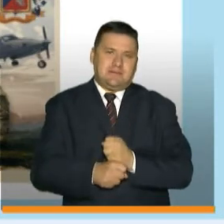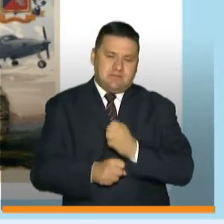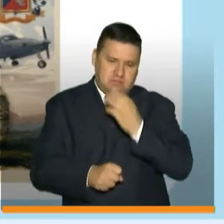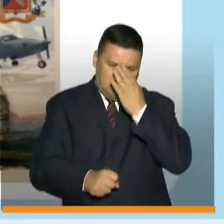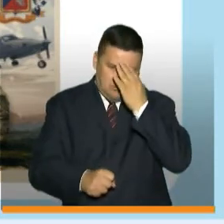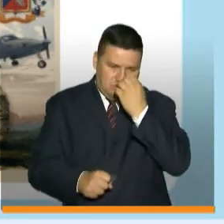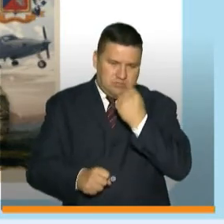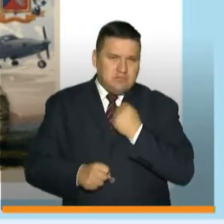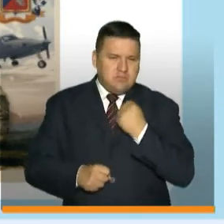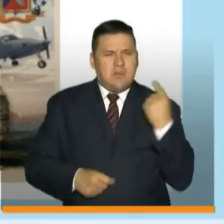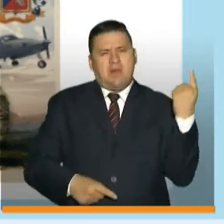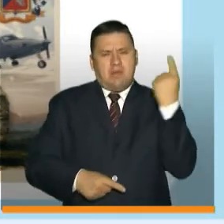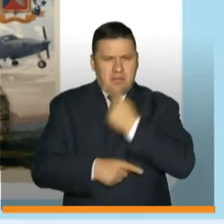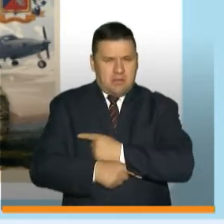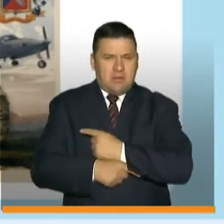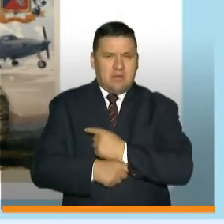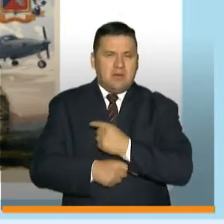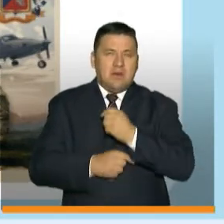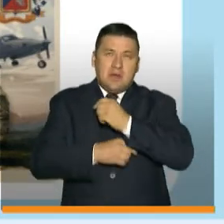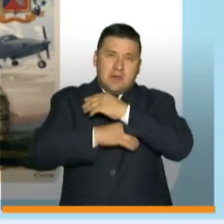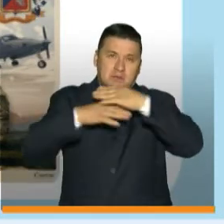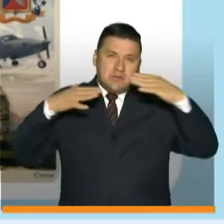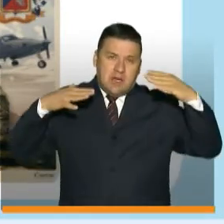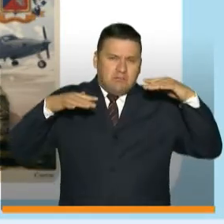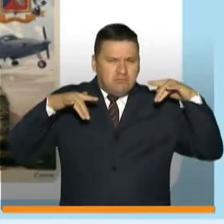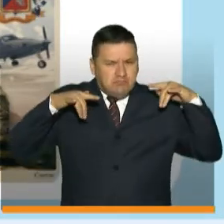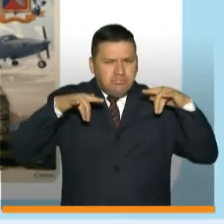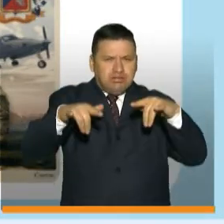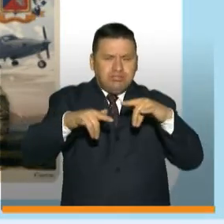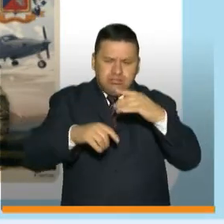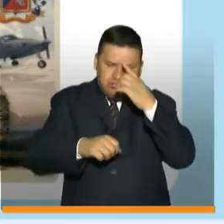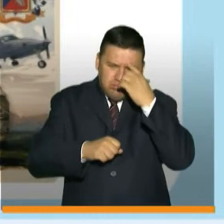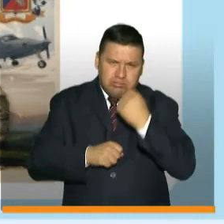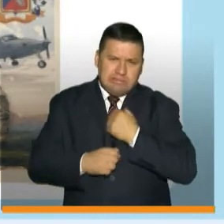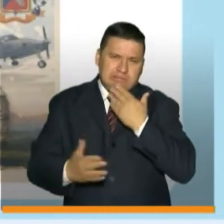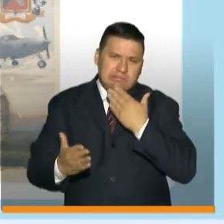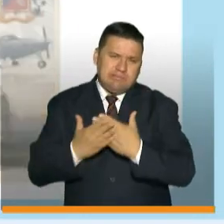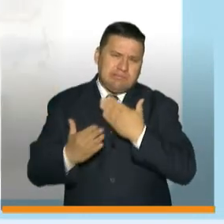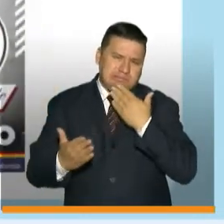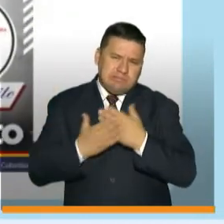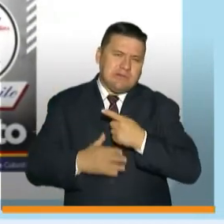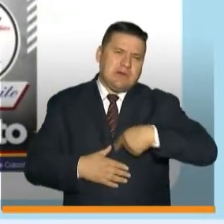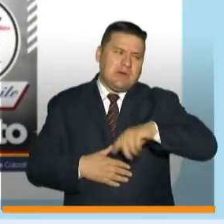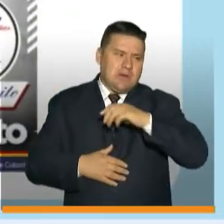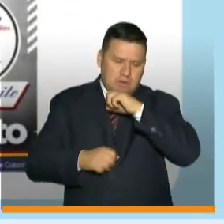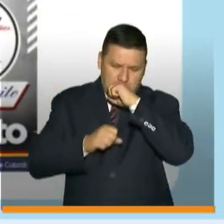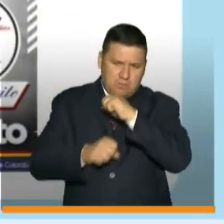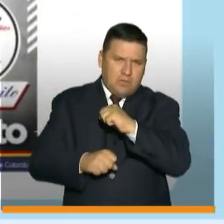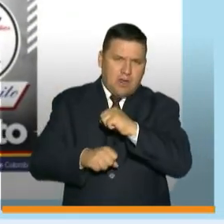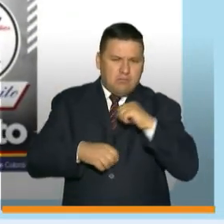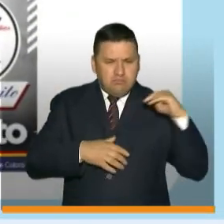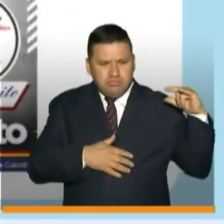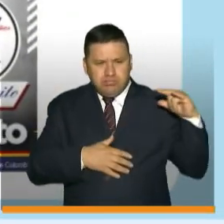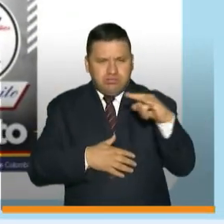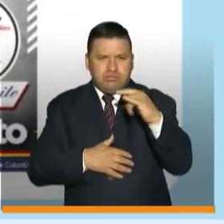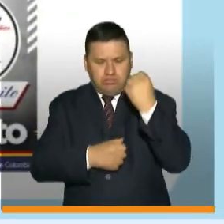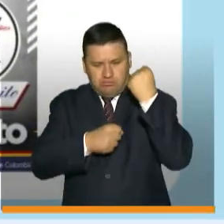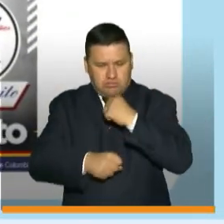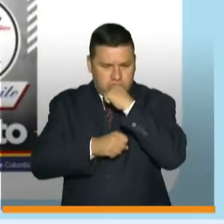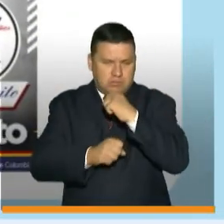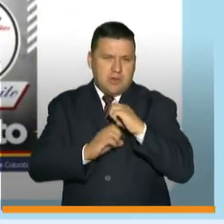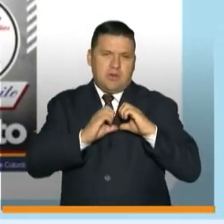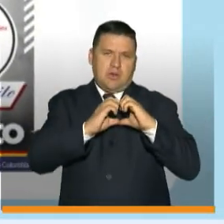-ejército, que diariamente desde los cielos protegen a los colombianos. Gracias a estos héroes por su patriotismo y de